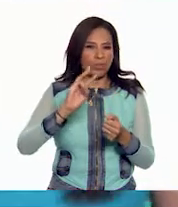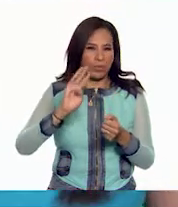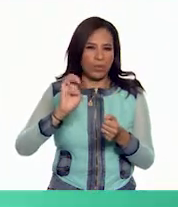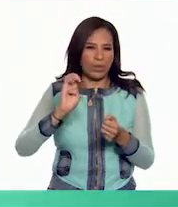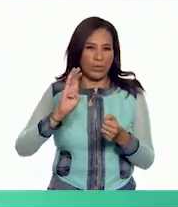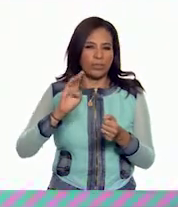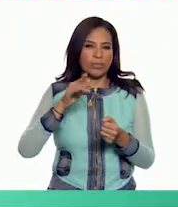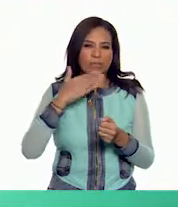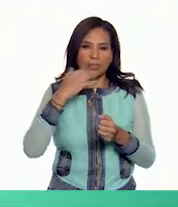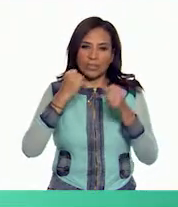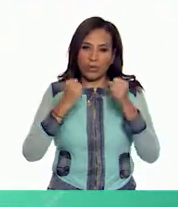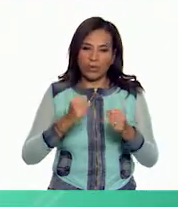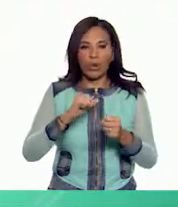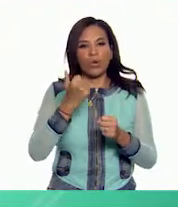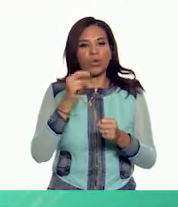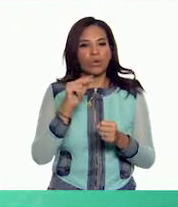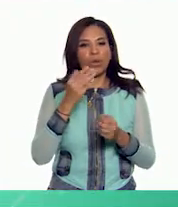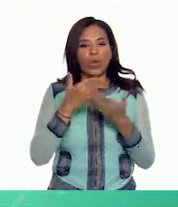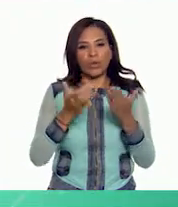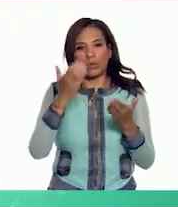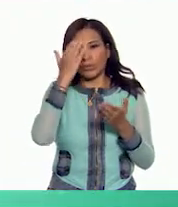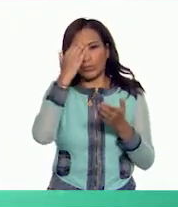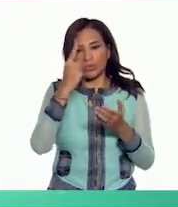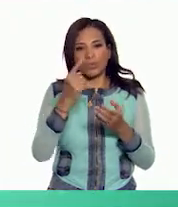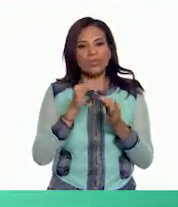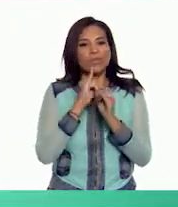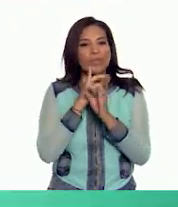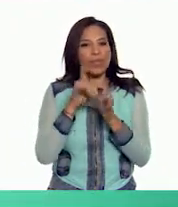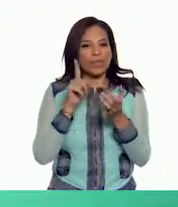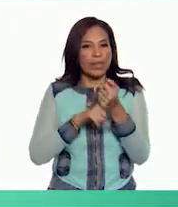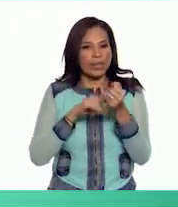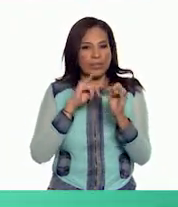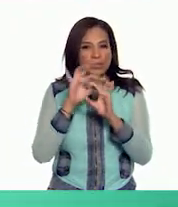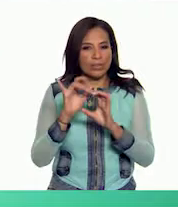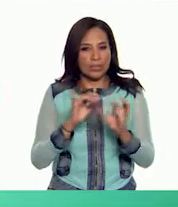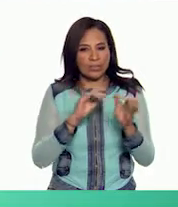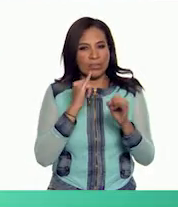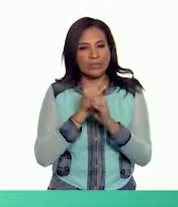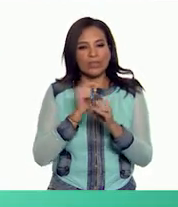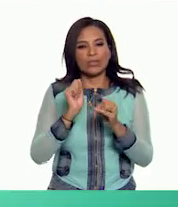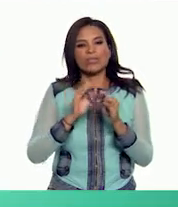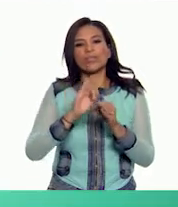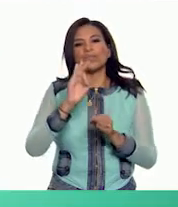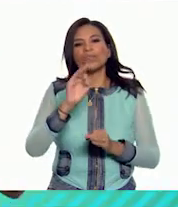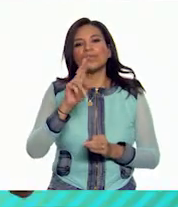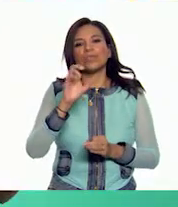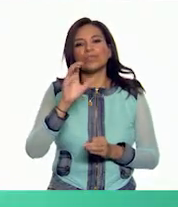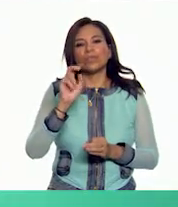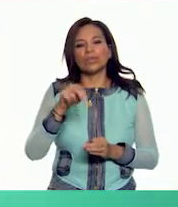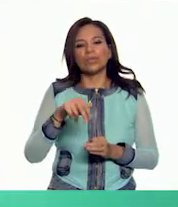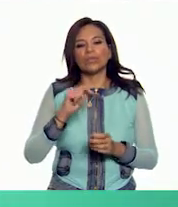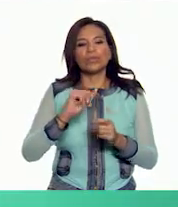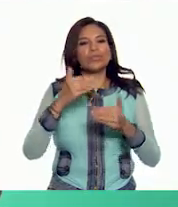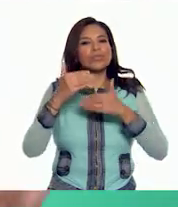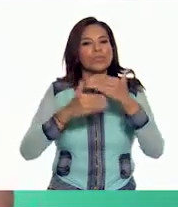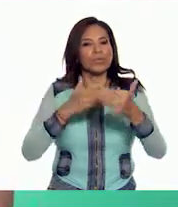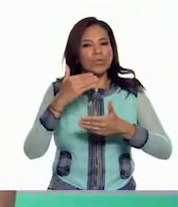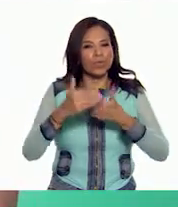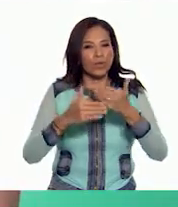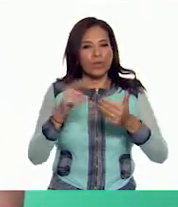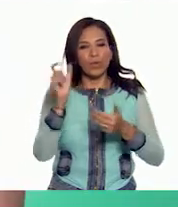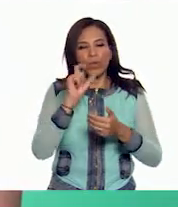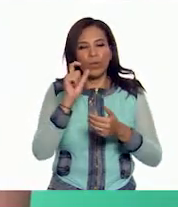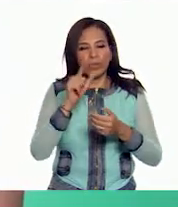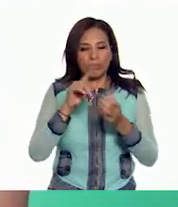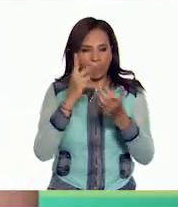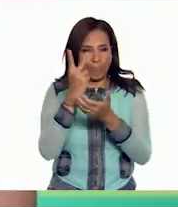cuáles no. Hoy, van a conocer una clave de la informática, la función, también conocida como procedimiento. Cuando